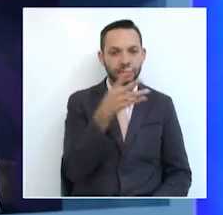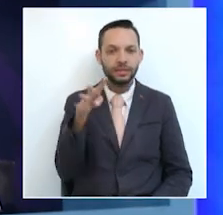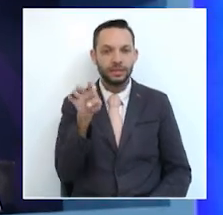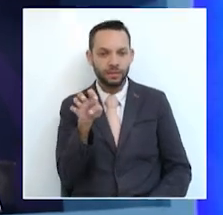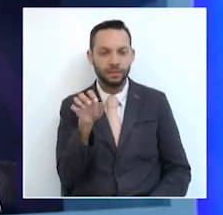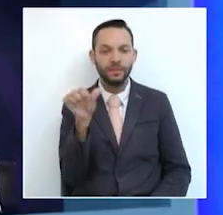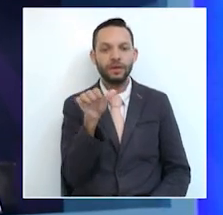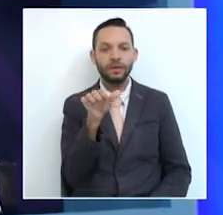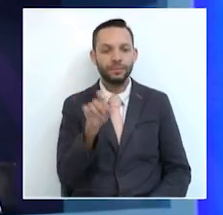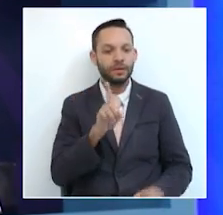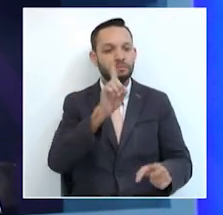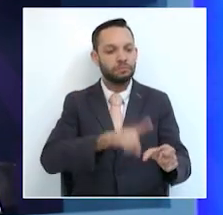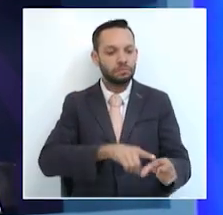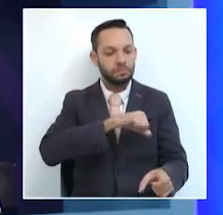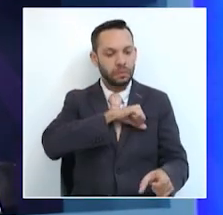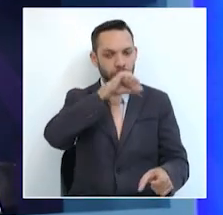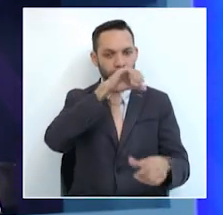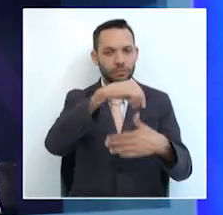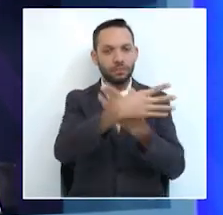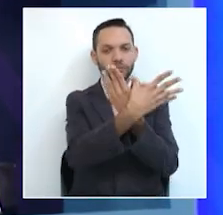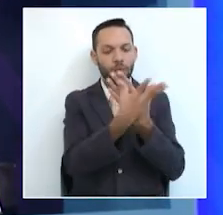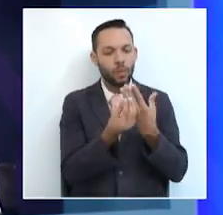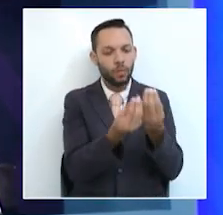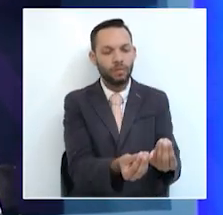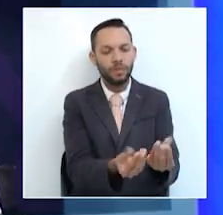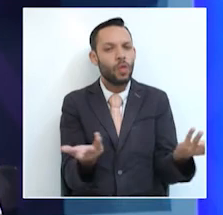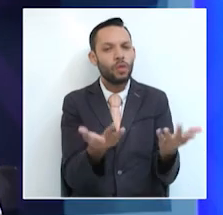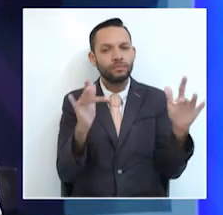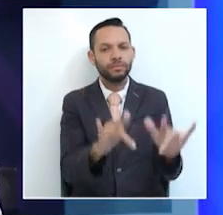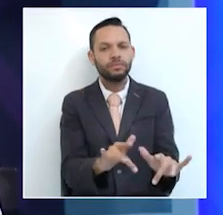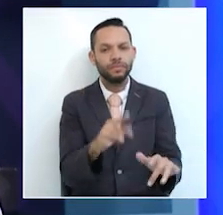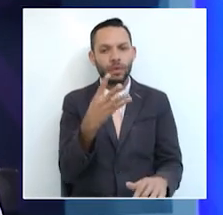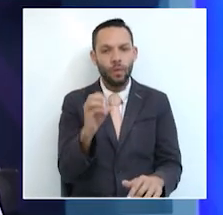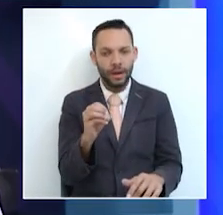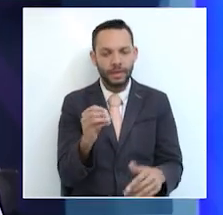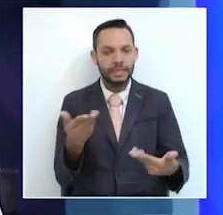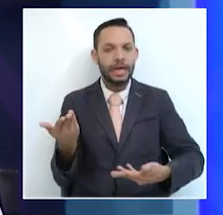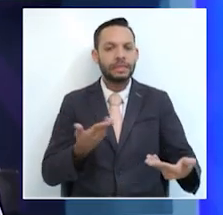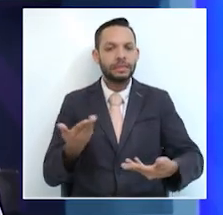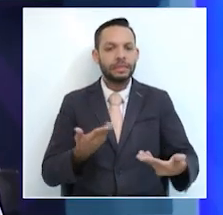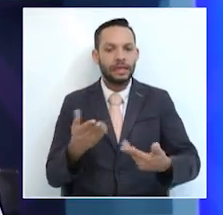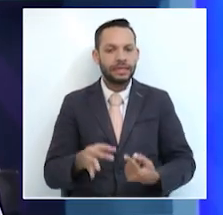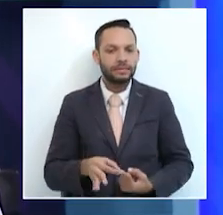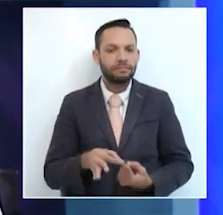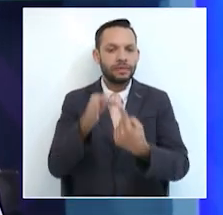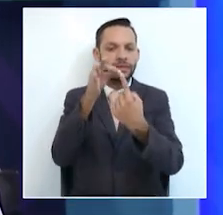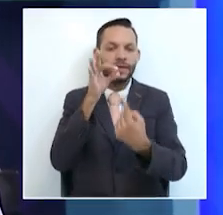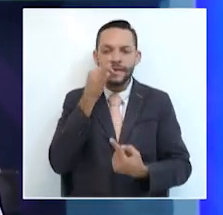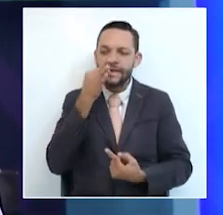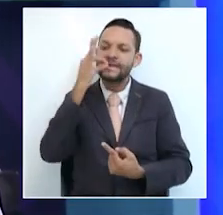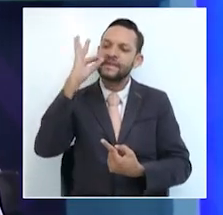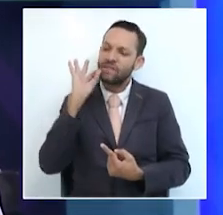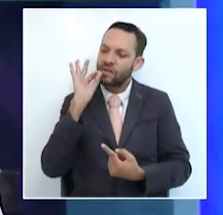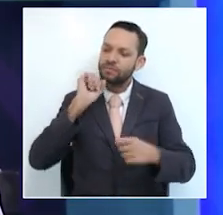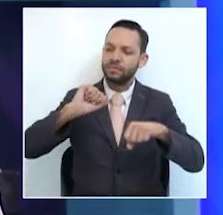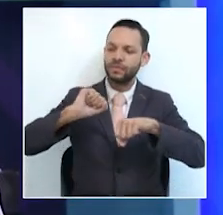recién remodelados parques de la avenida Circunvalar se darán cita a total de 40 tiendas de cafés especiales y productores de diferentes cafés de